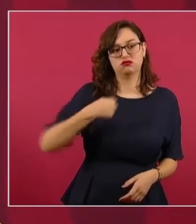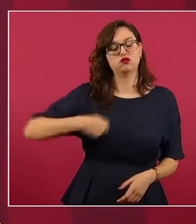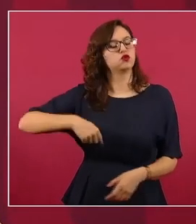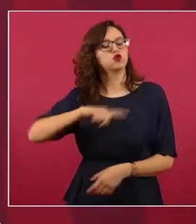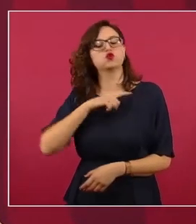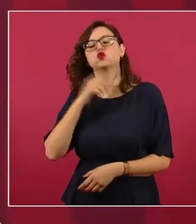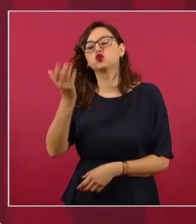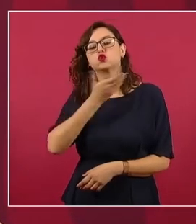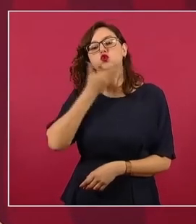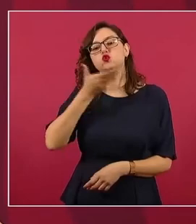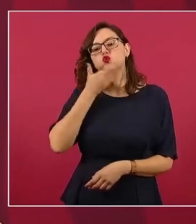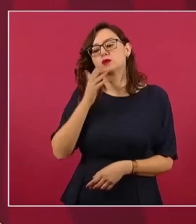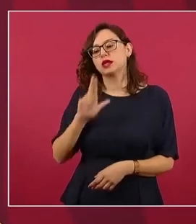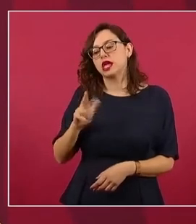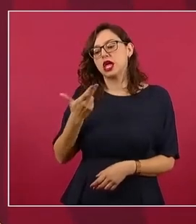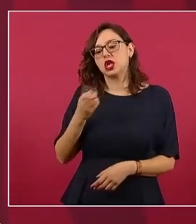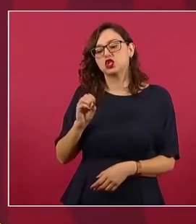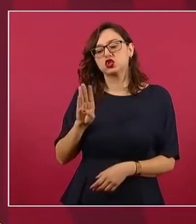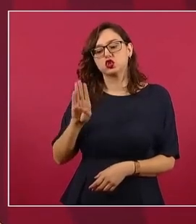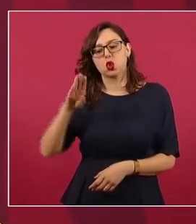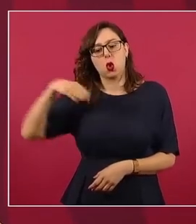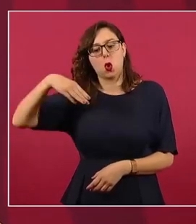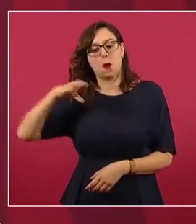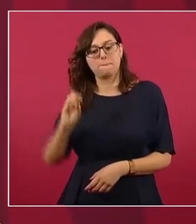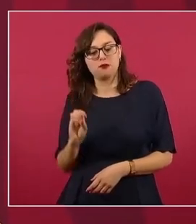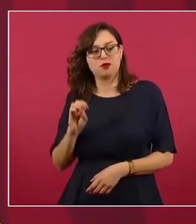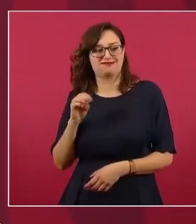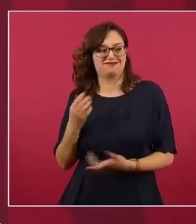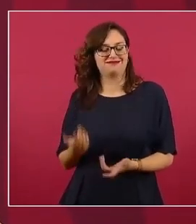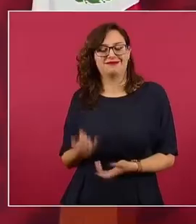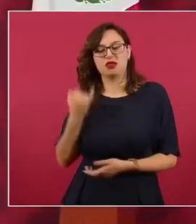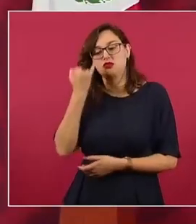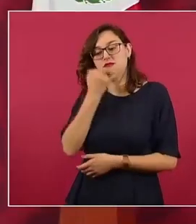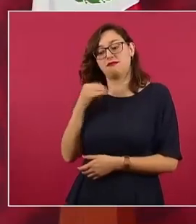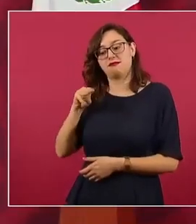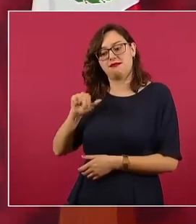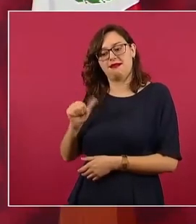Y no está mal dicho, lo que pasa es que es maya.